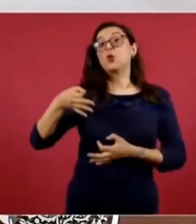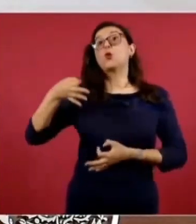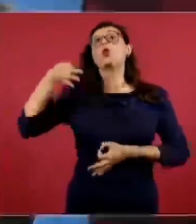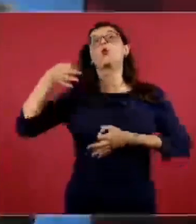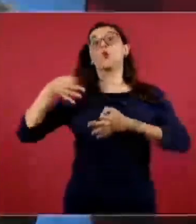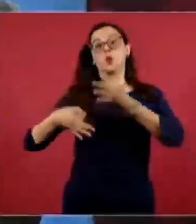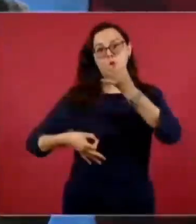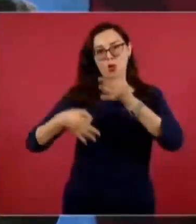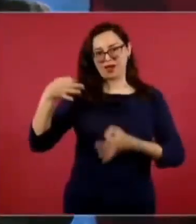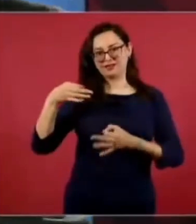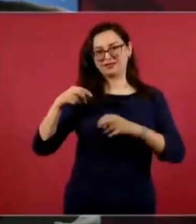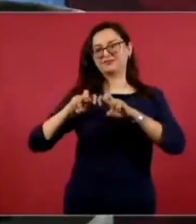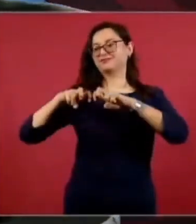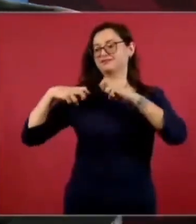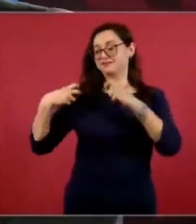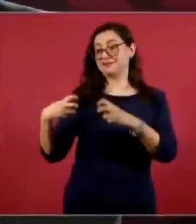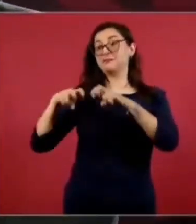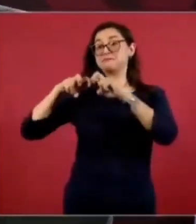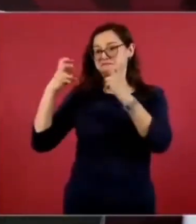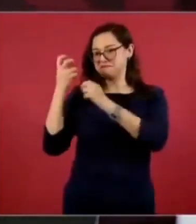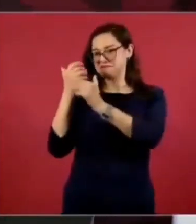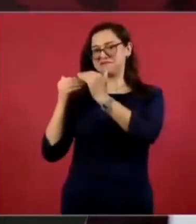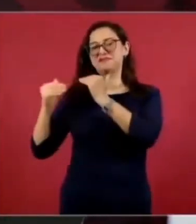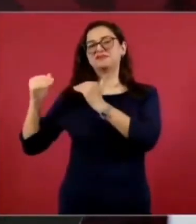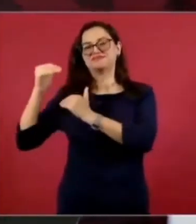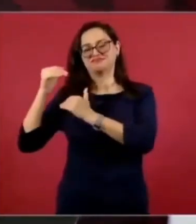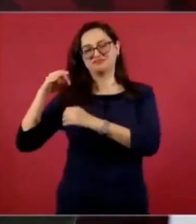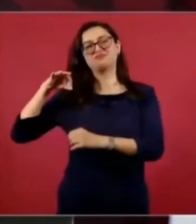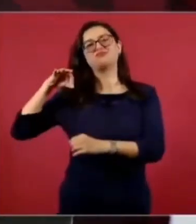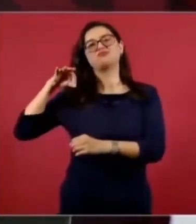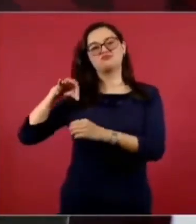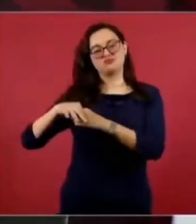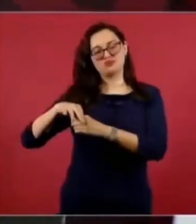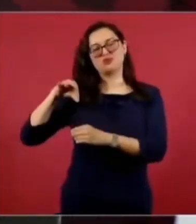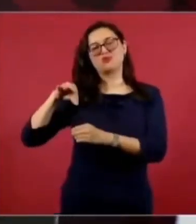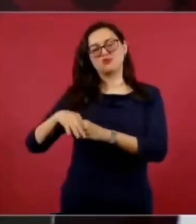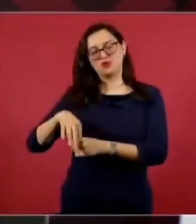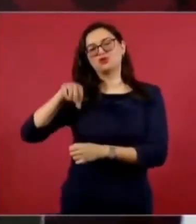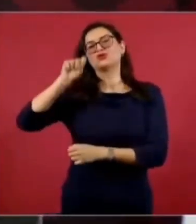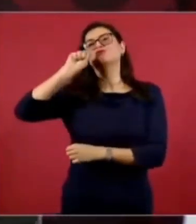se les conocía como,